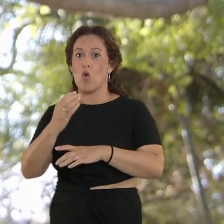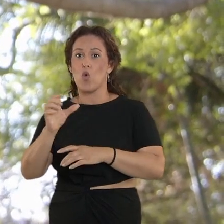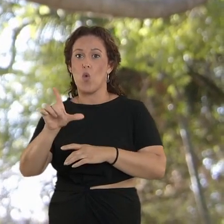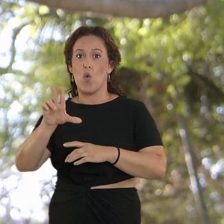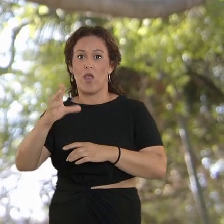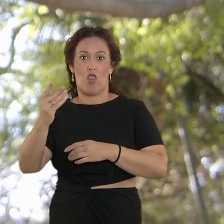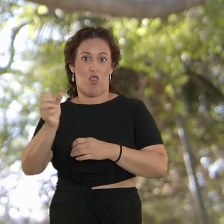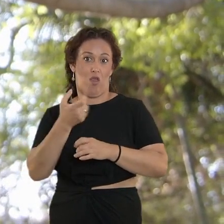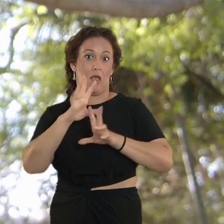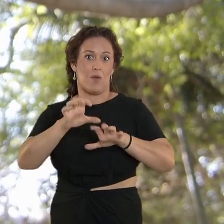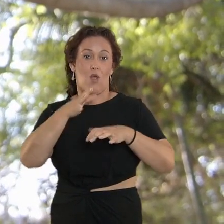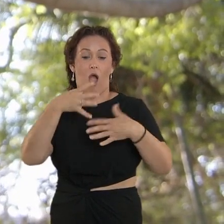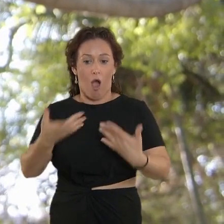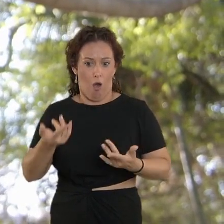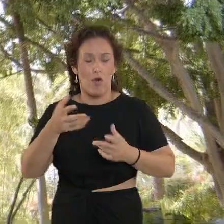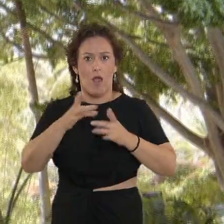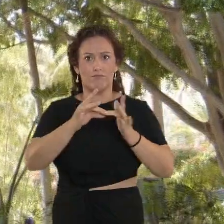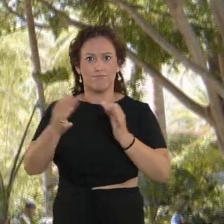Tenemos que liderar una investigación.